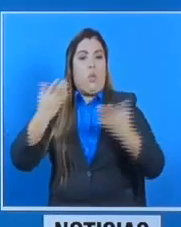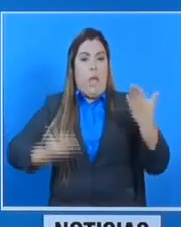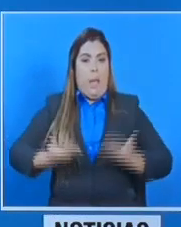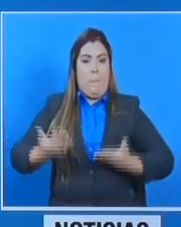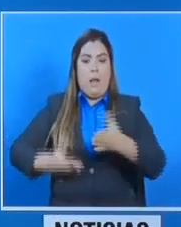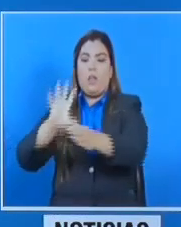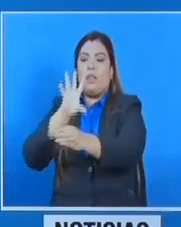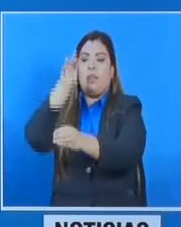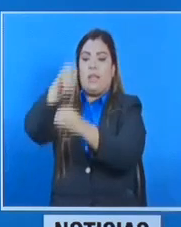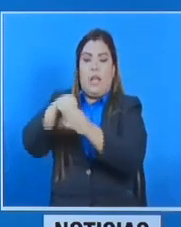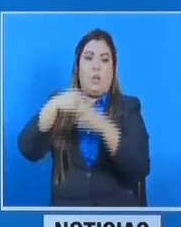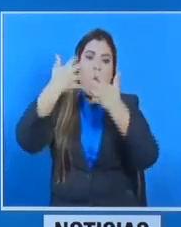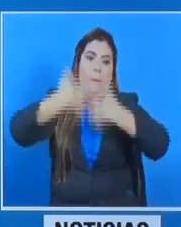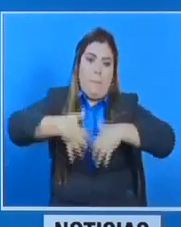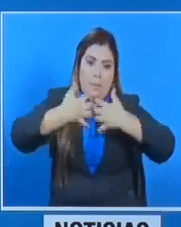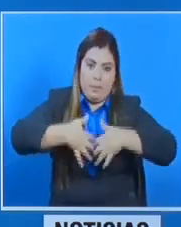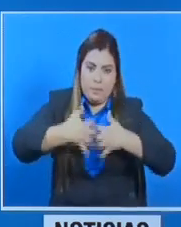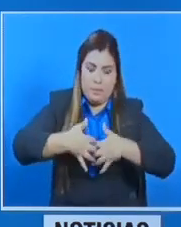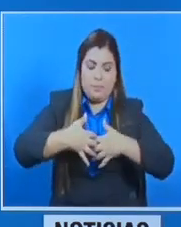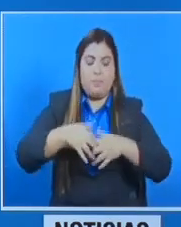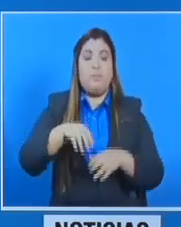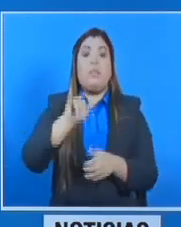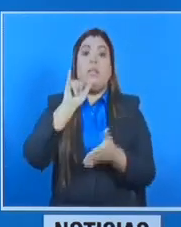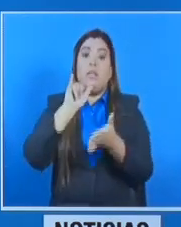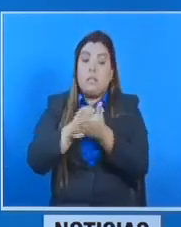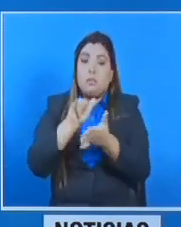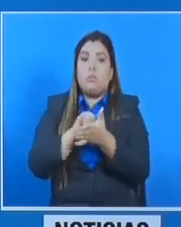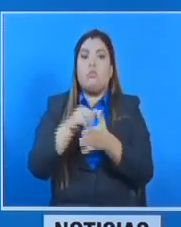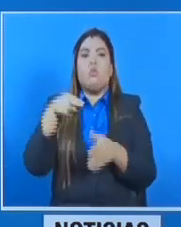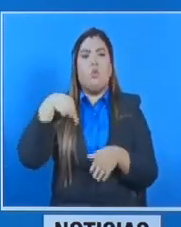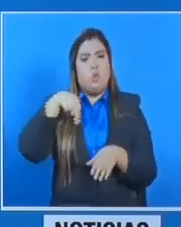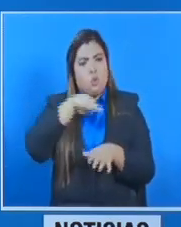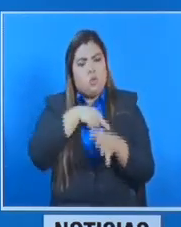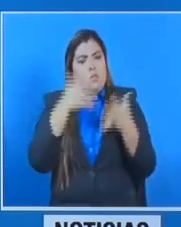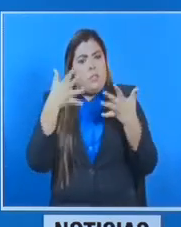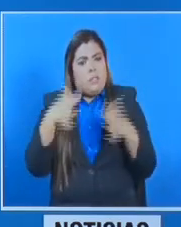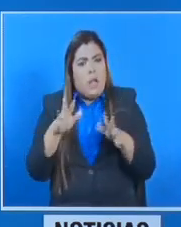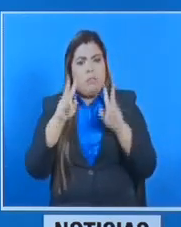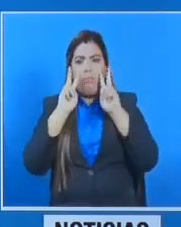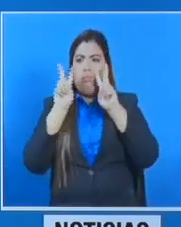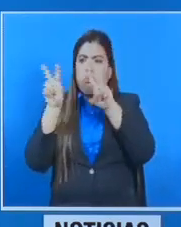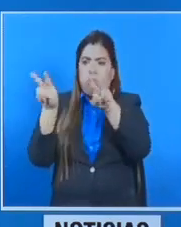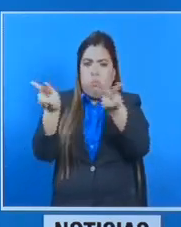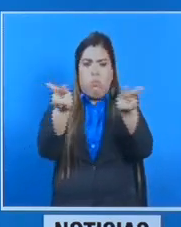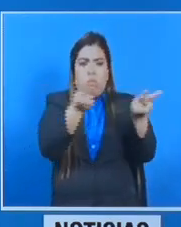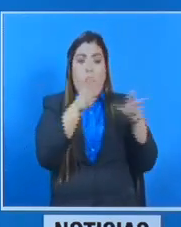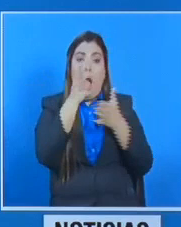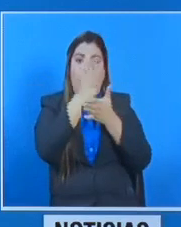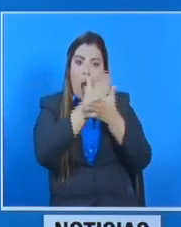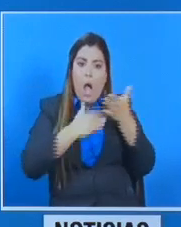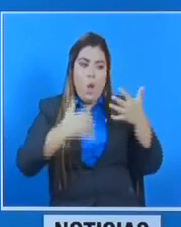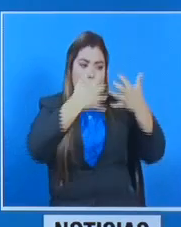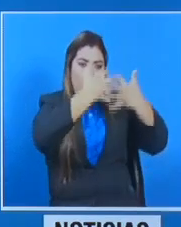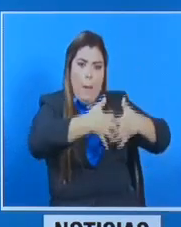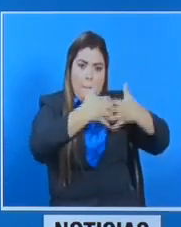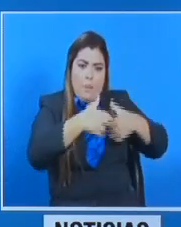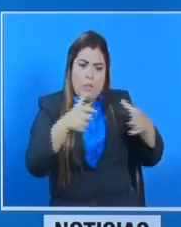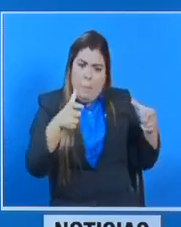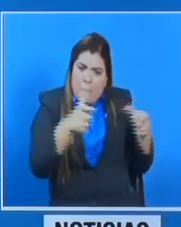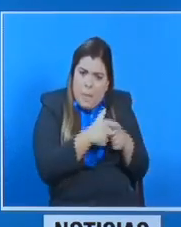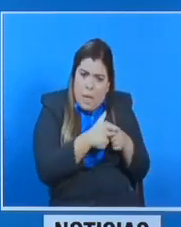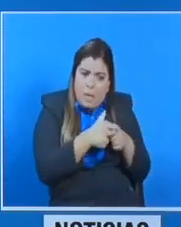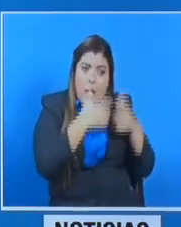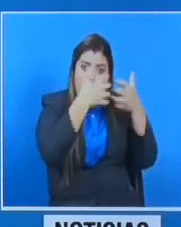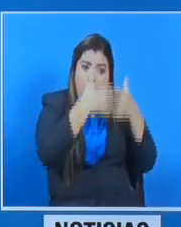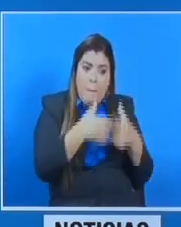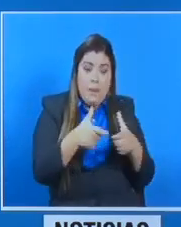exista en cada una de las empresas. De hecho, nosotros hemos podido visualizar las empresas desde pequeñas empresas